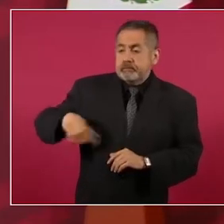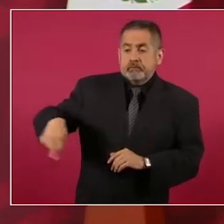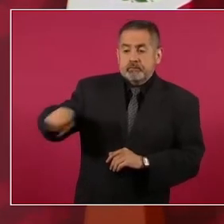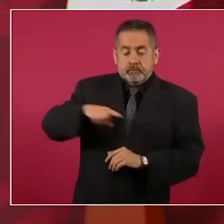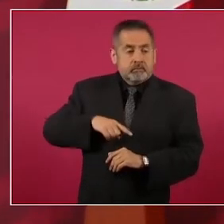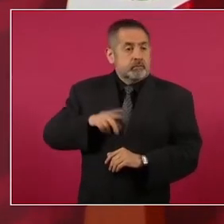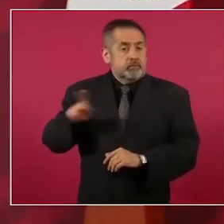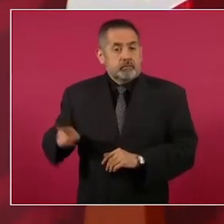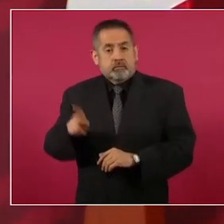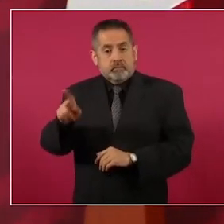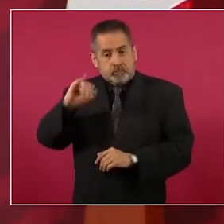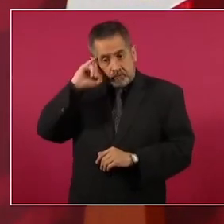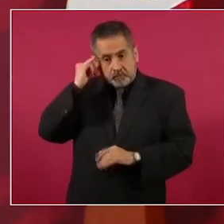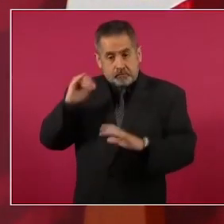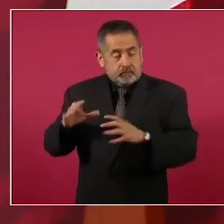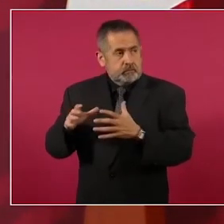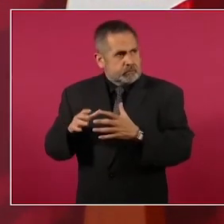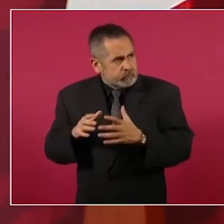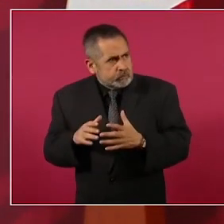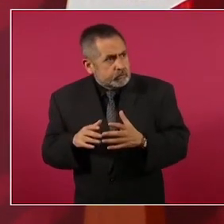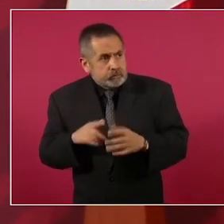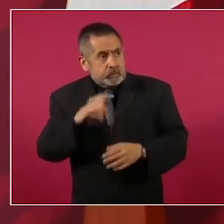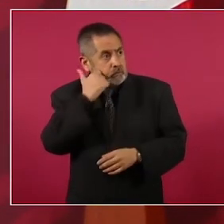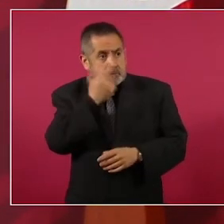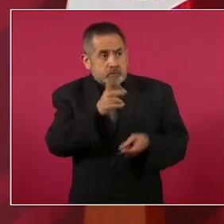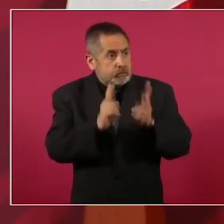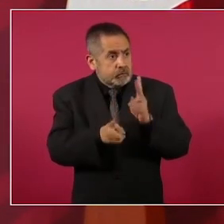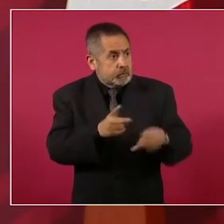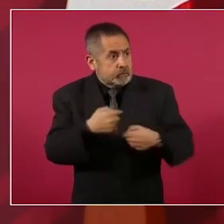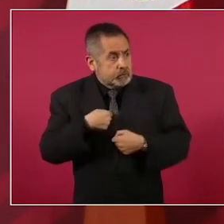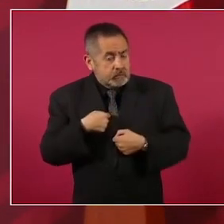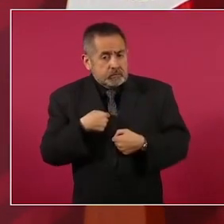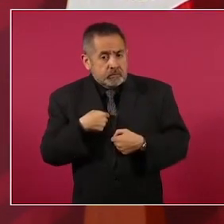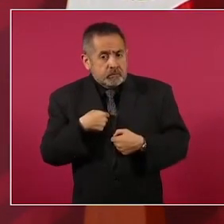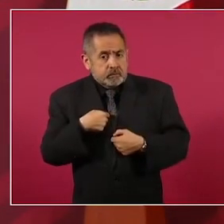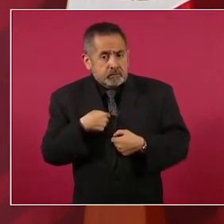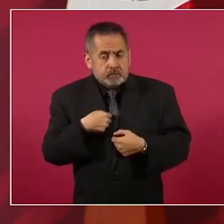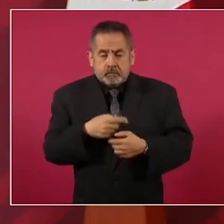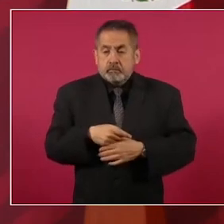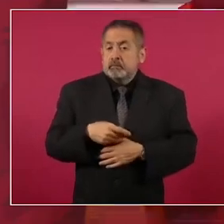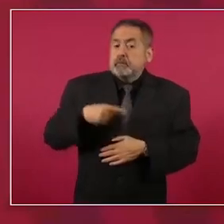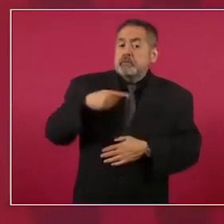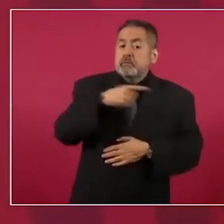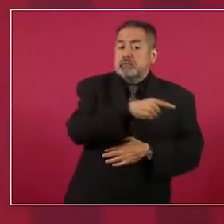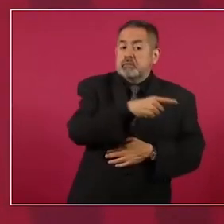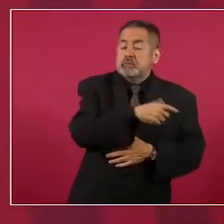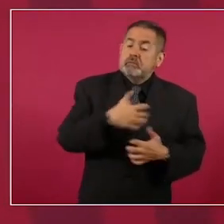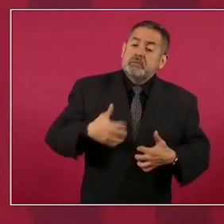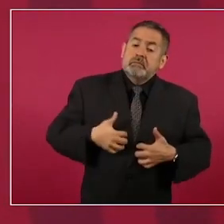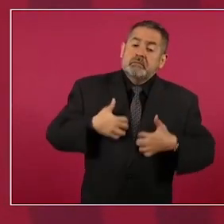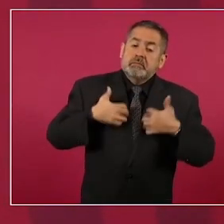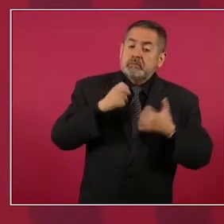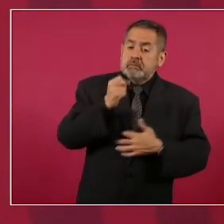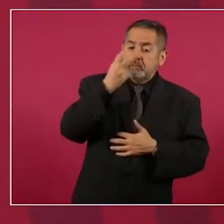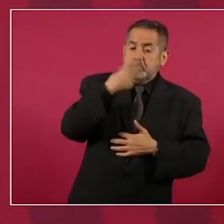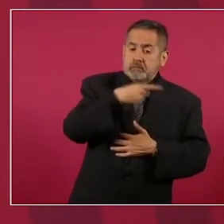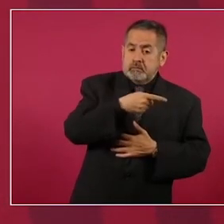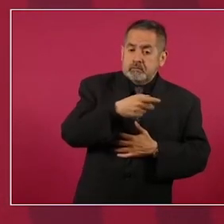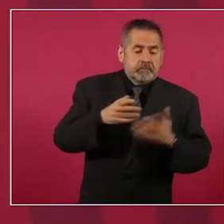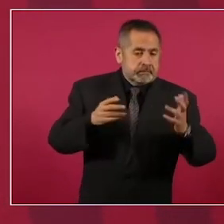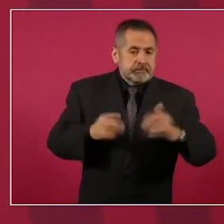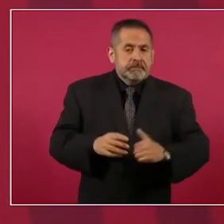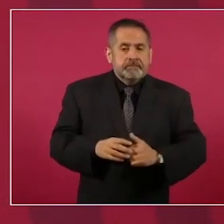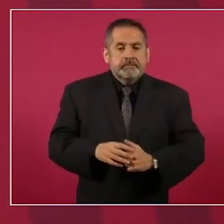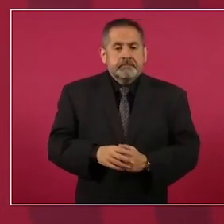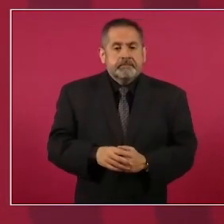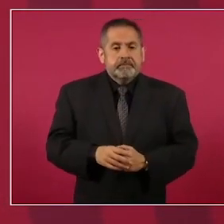de los pueblos indígenas y se molestó y pensó que